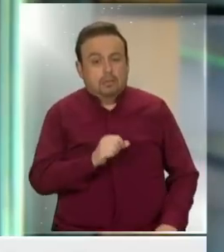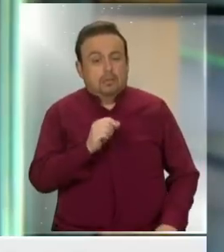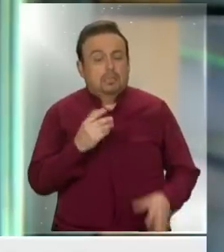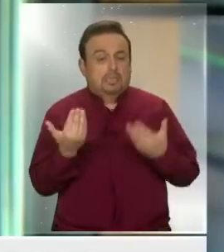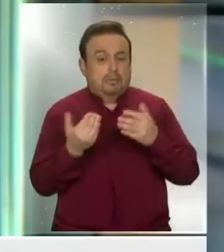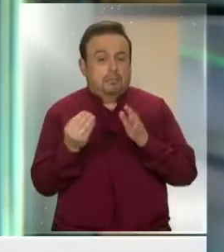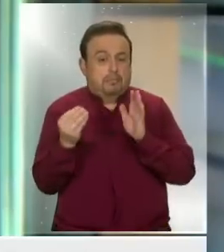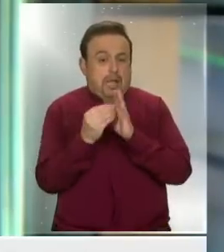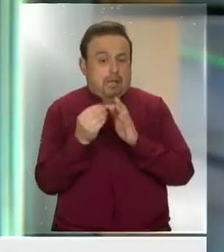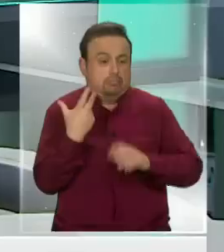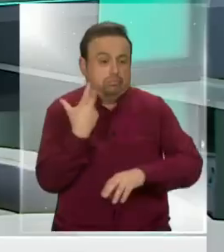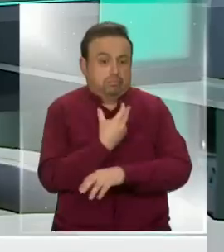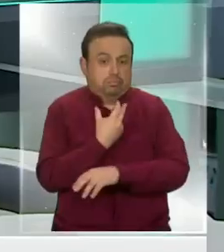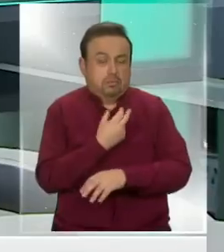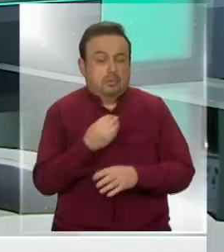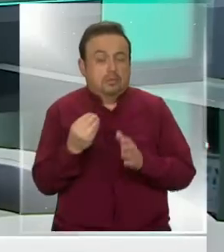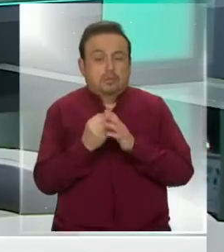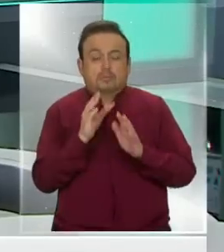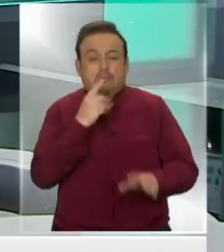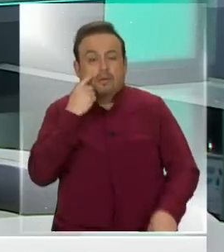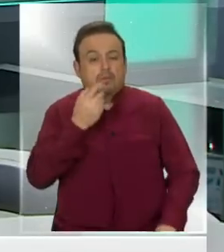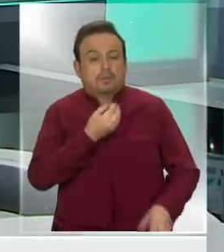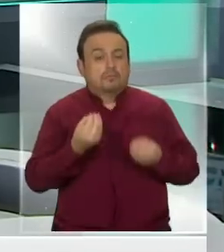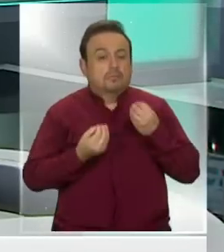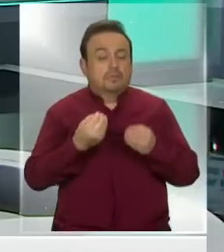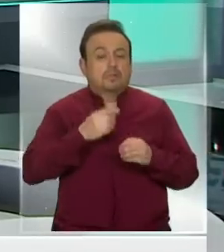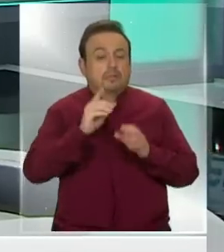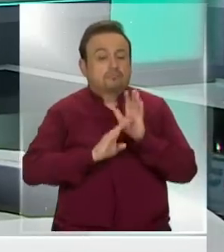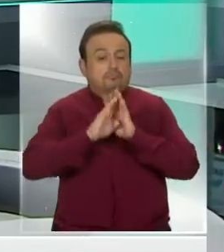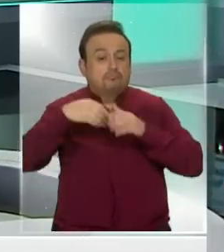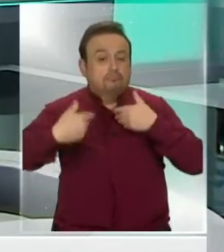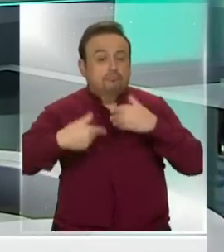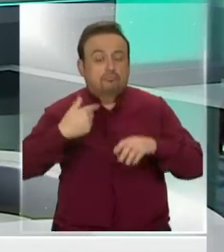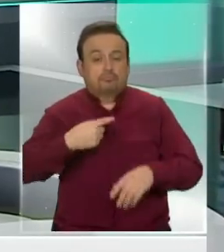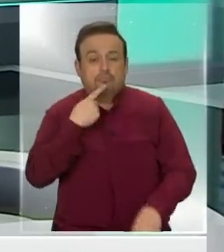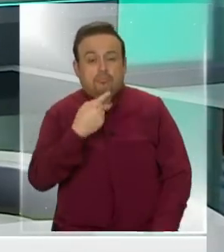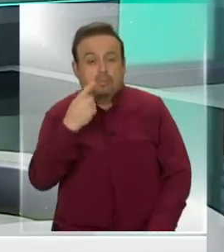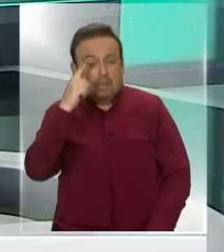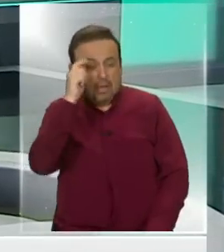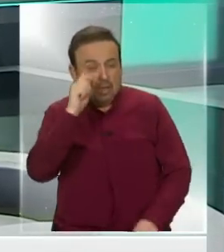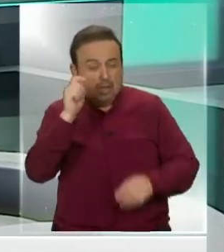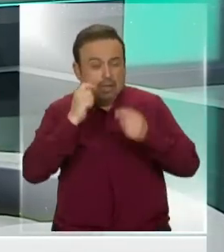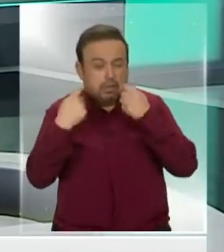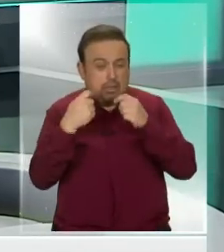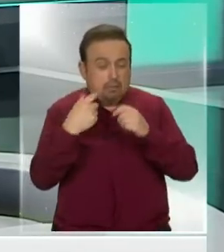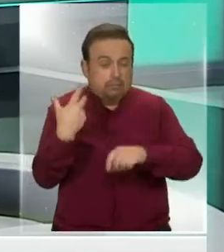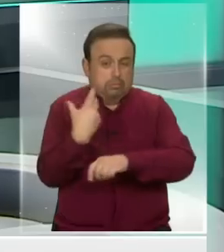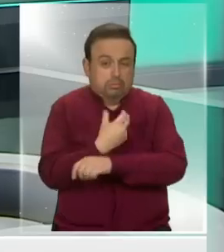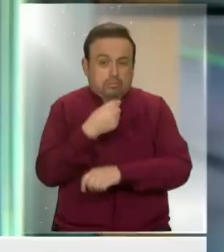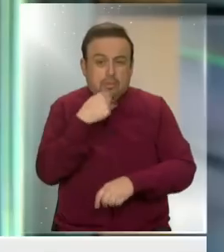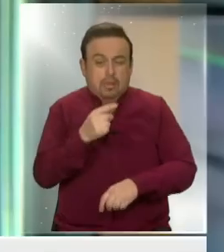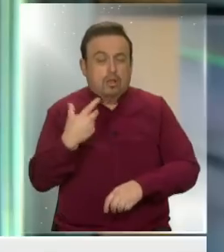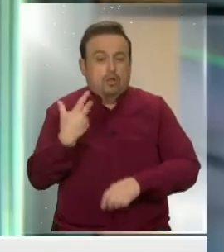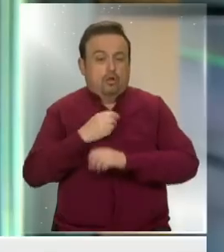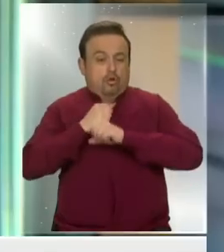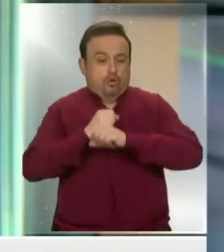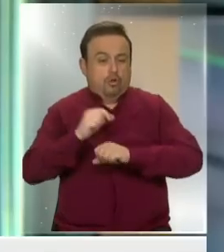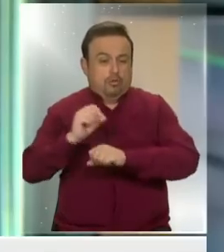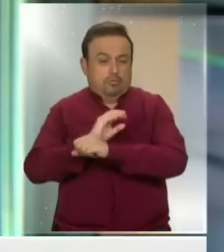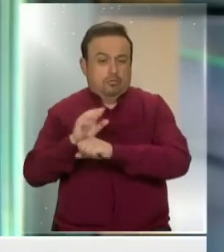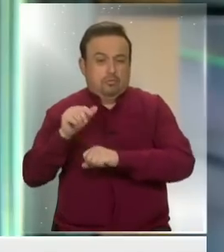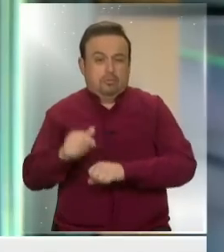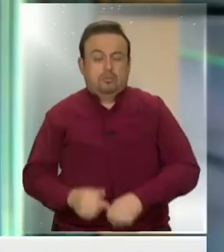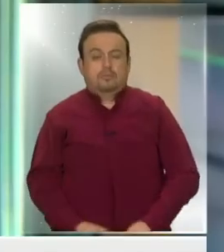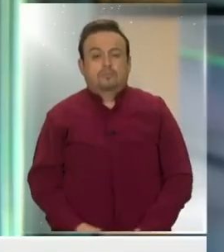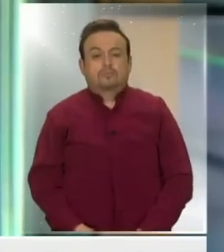requiere quizás más de una dosis, pero vamos a ver qué va a pasar con el desarrollo de estas terapias, de estas vacunas, los antídotos contra la